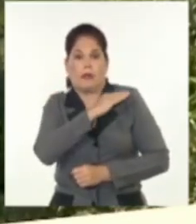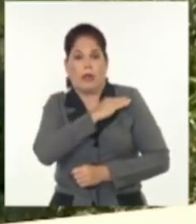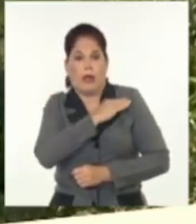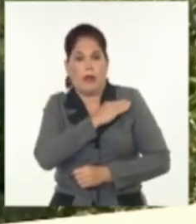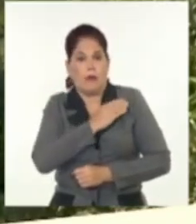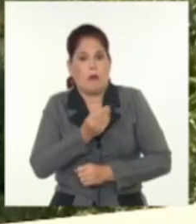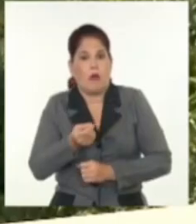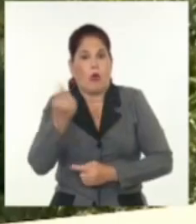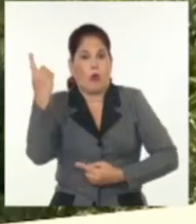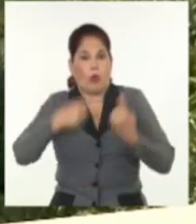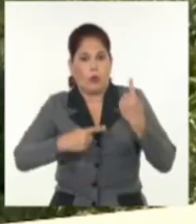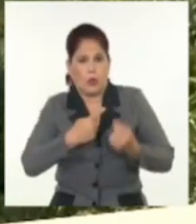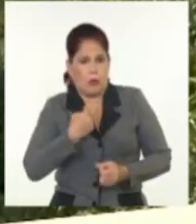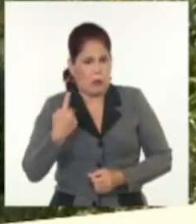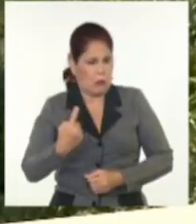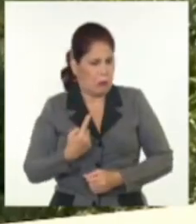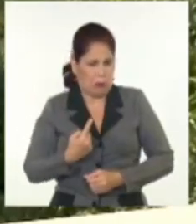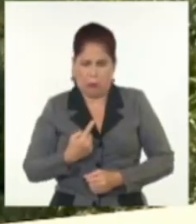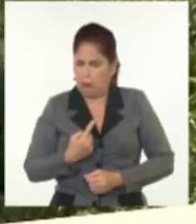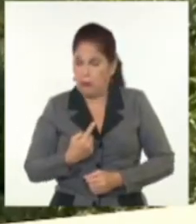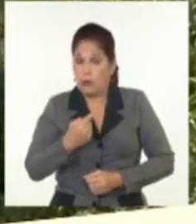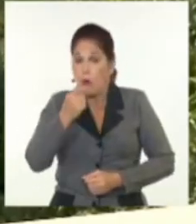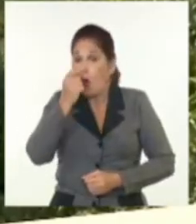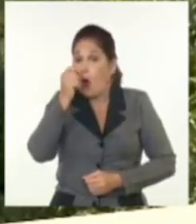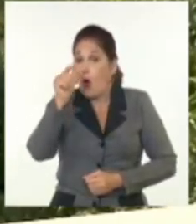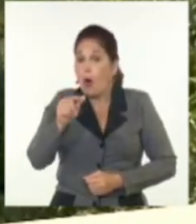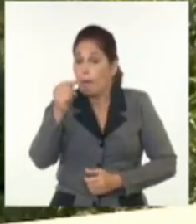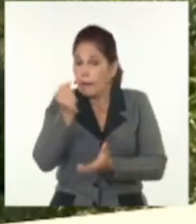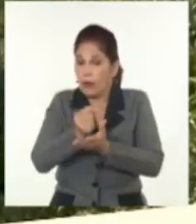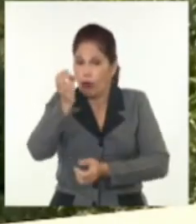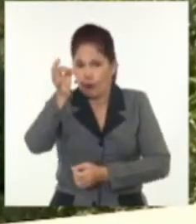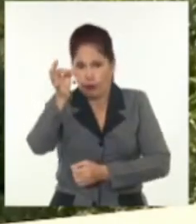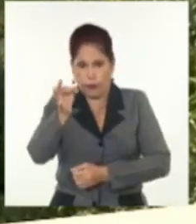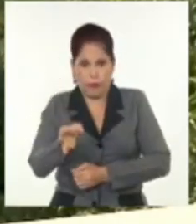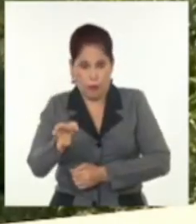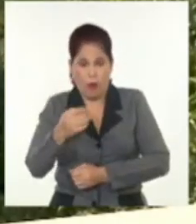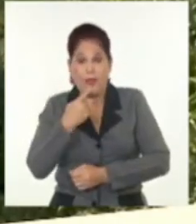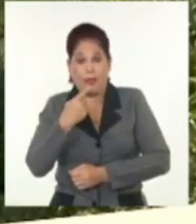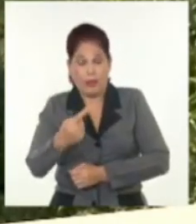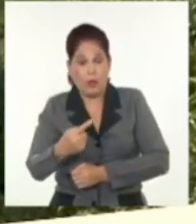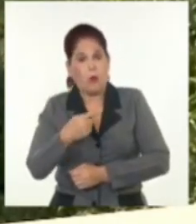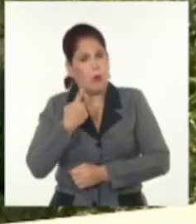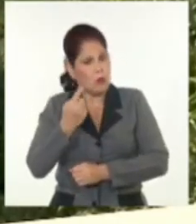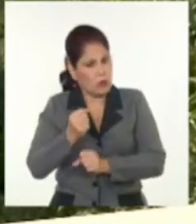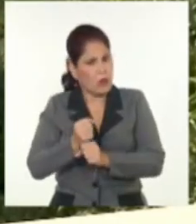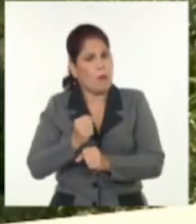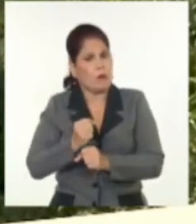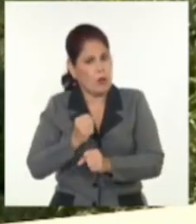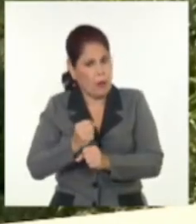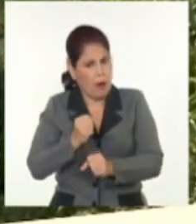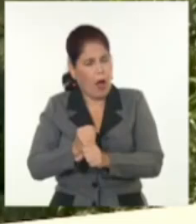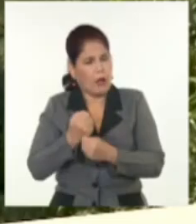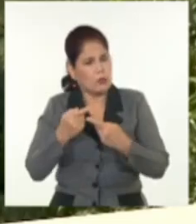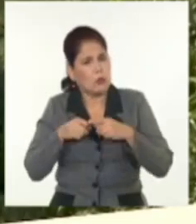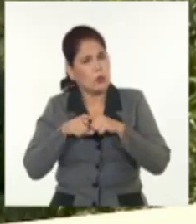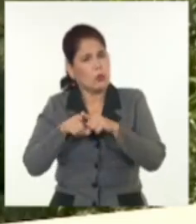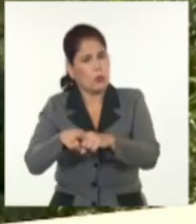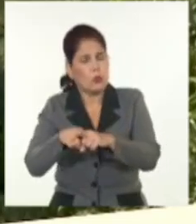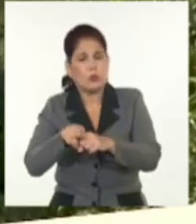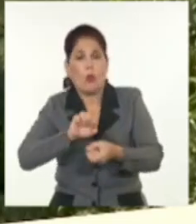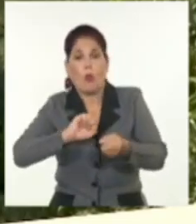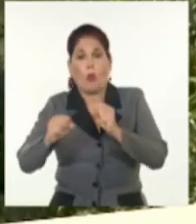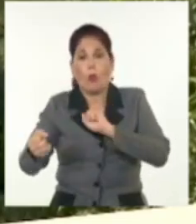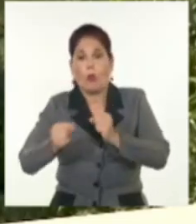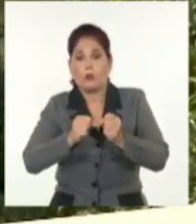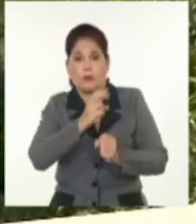resistencia libanesa. Y Naim Kassen confirmó los trabajos del movimiento político, el control y